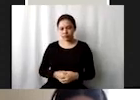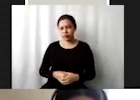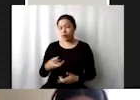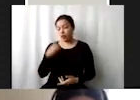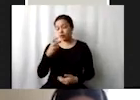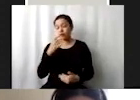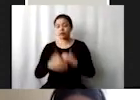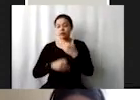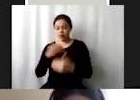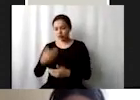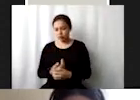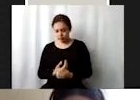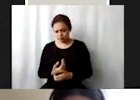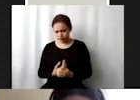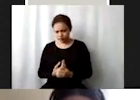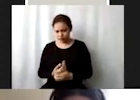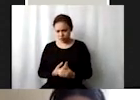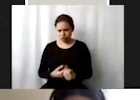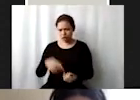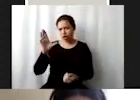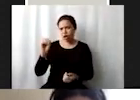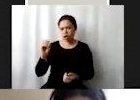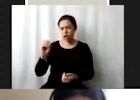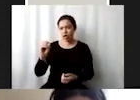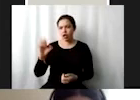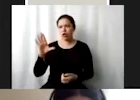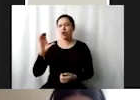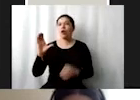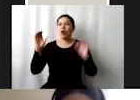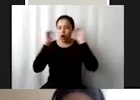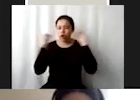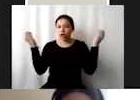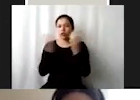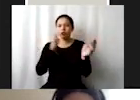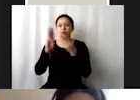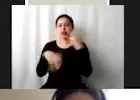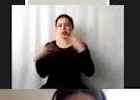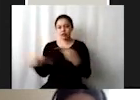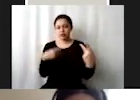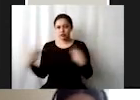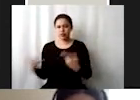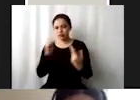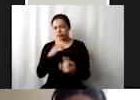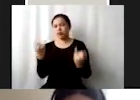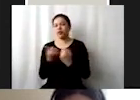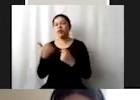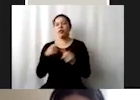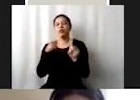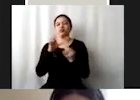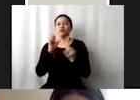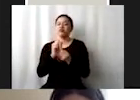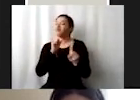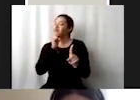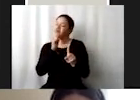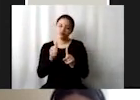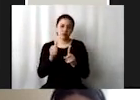que maneja la organización mundial del comercio y bueno otra meta reprobado desarrollar y poner